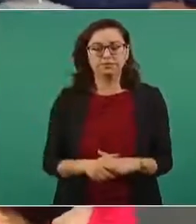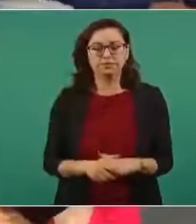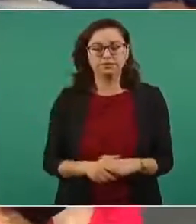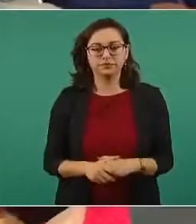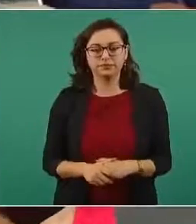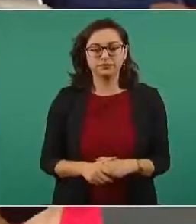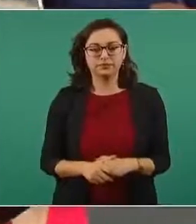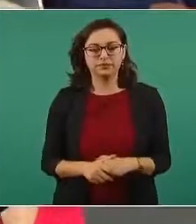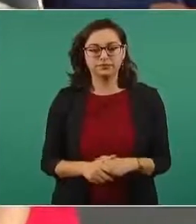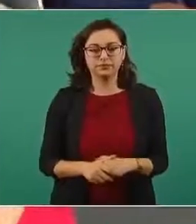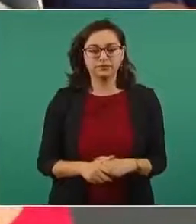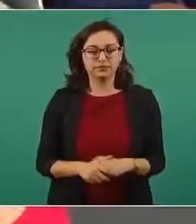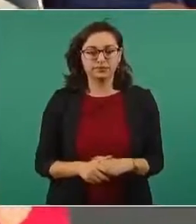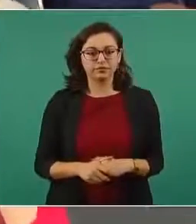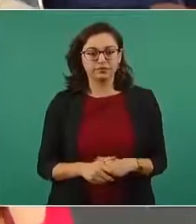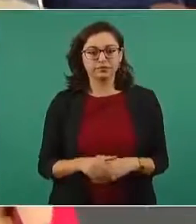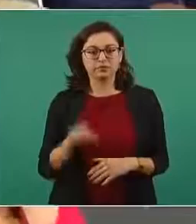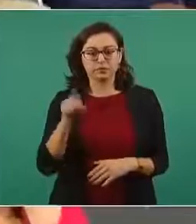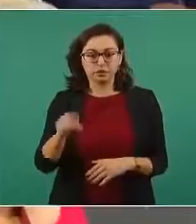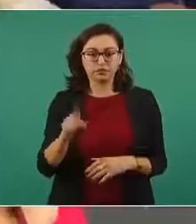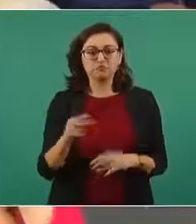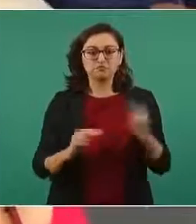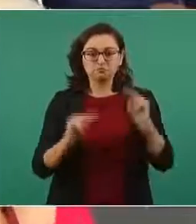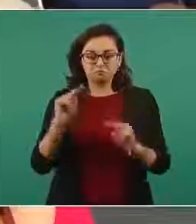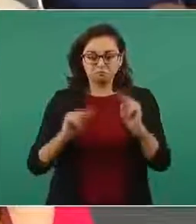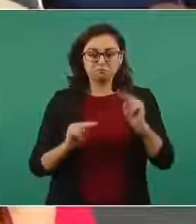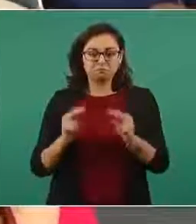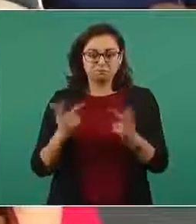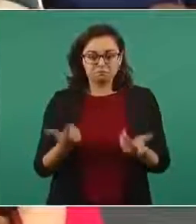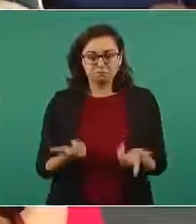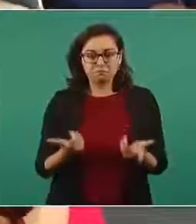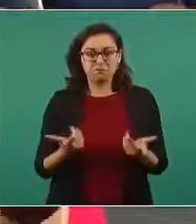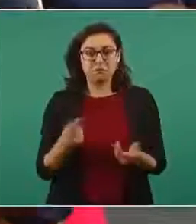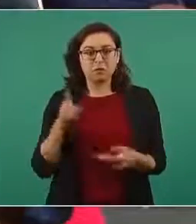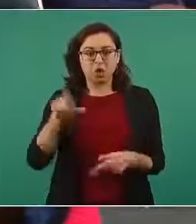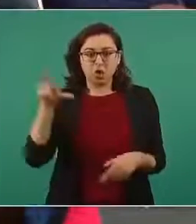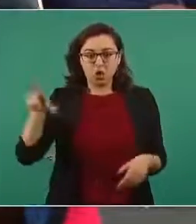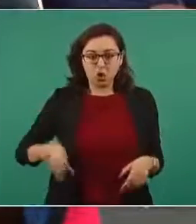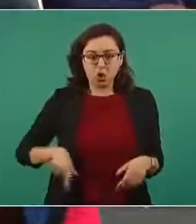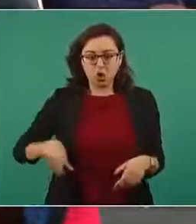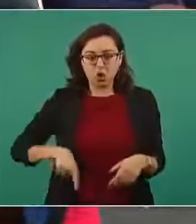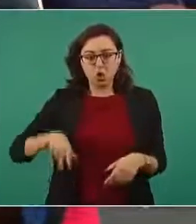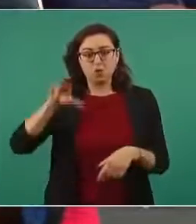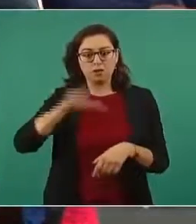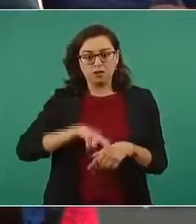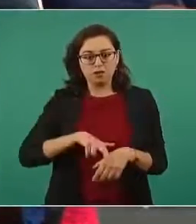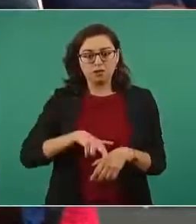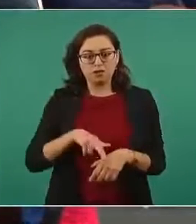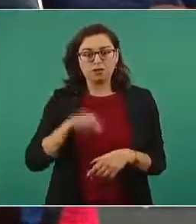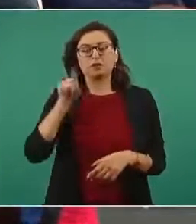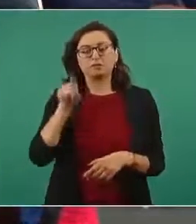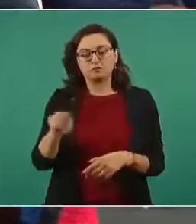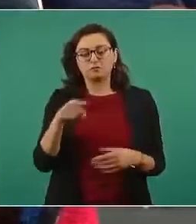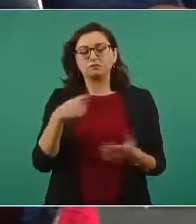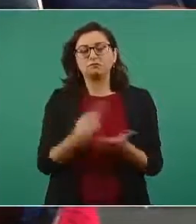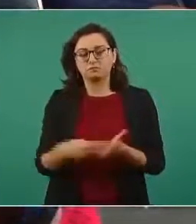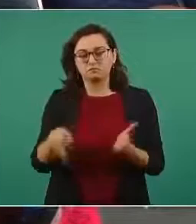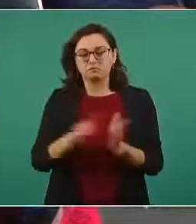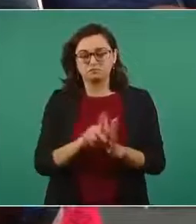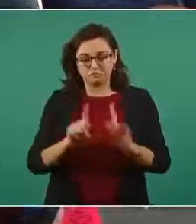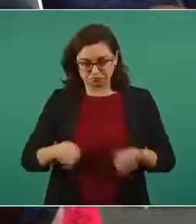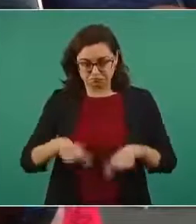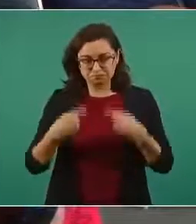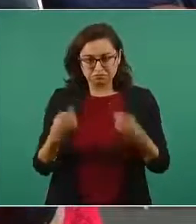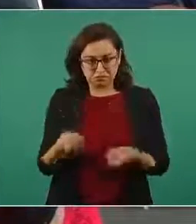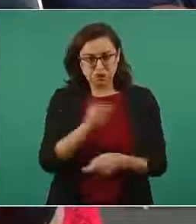salario y su nivel de empleo una promesa de la gobernadora de basificar o más bien de homologizar